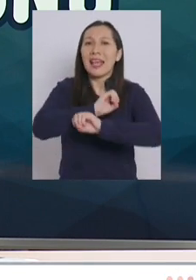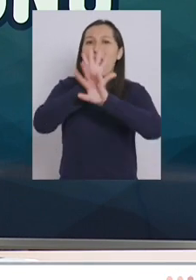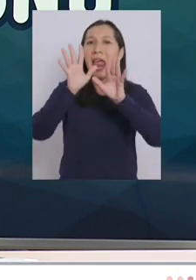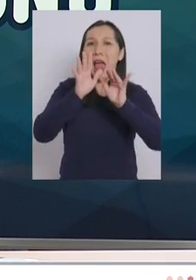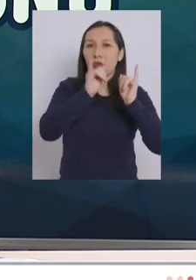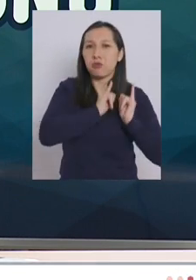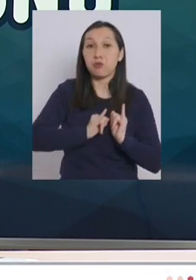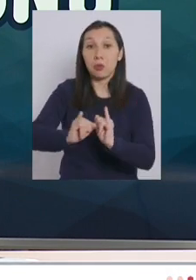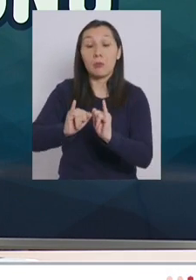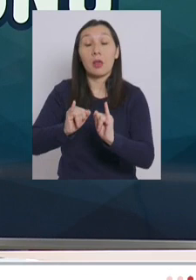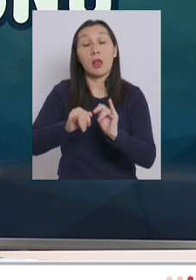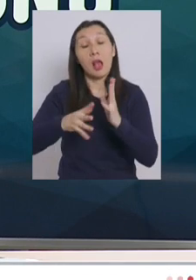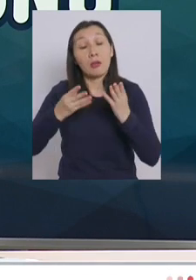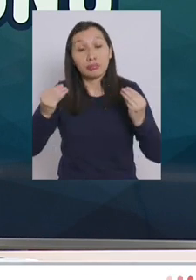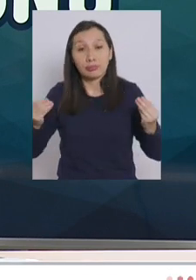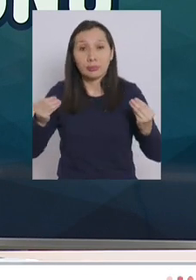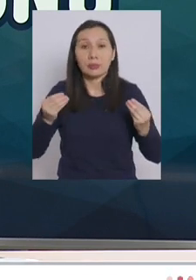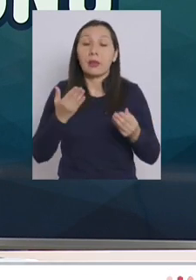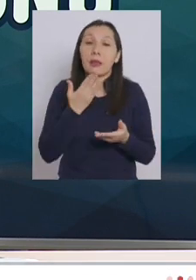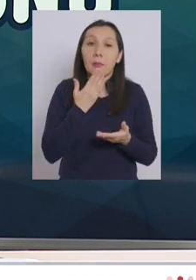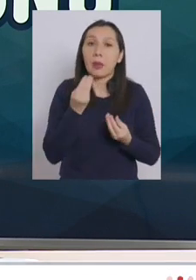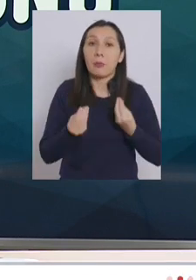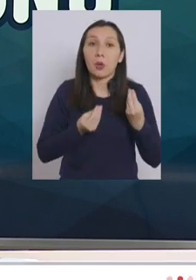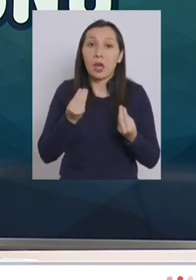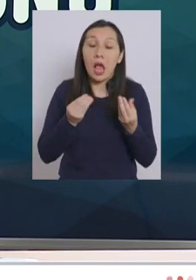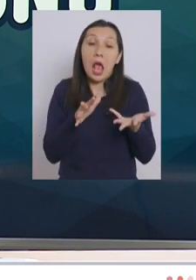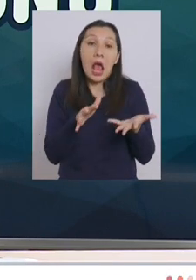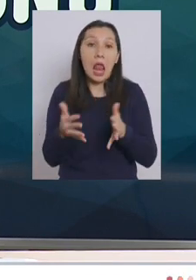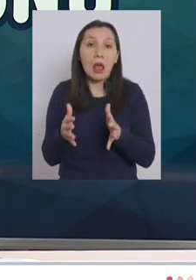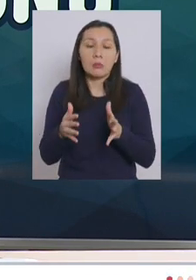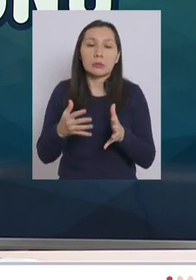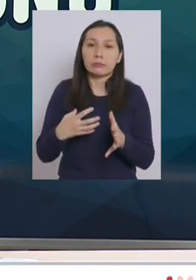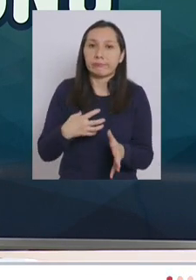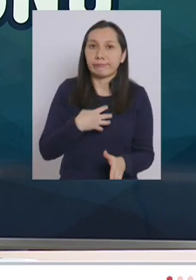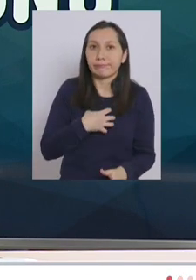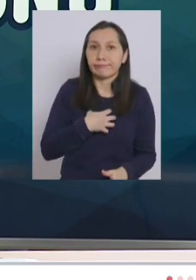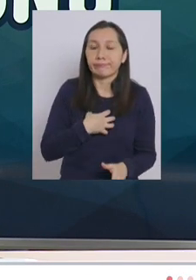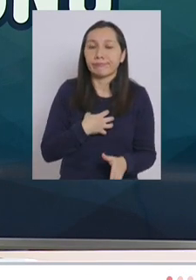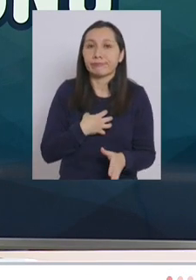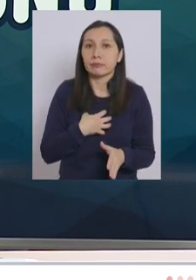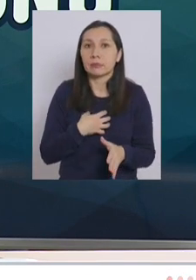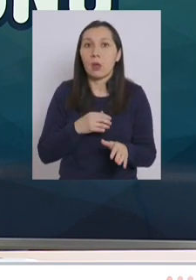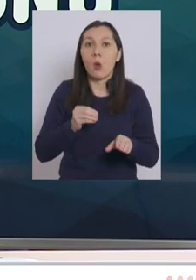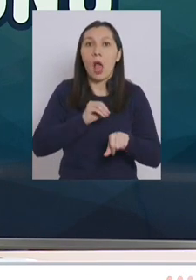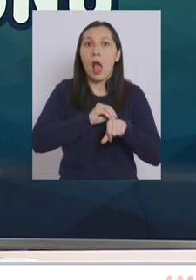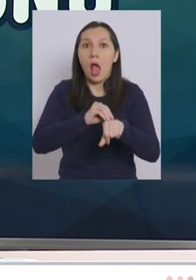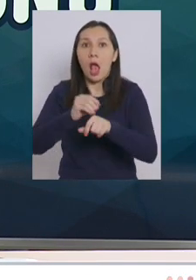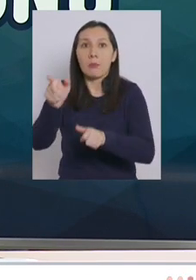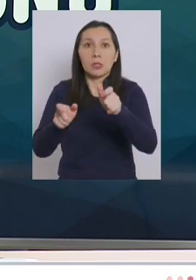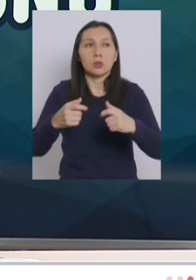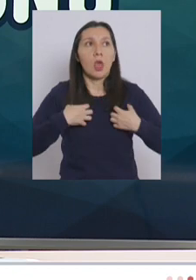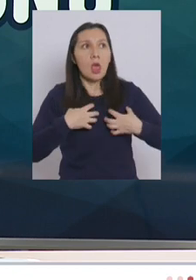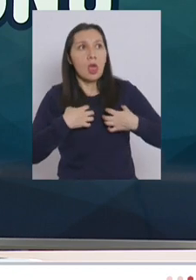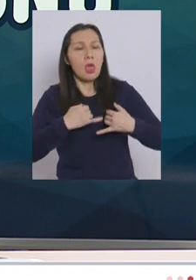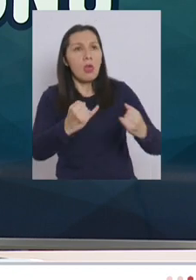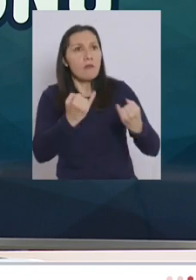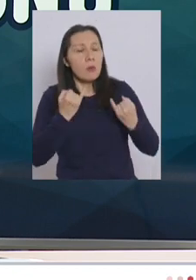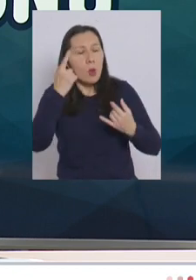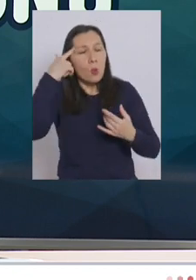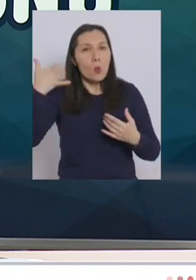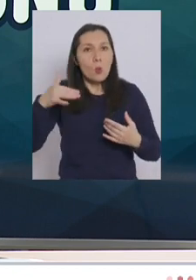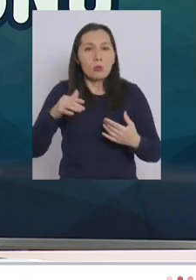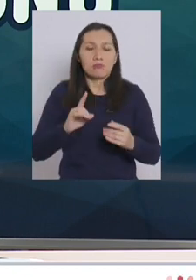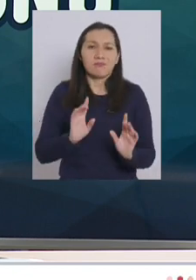transmitirla muchas veces también a lo mejor por temor a alarmar a la población pero